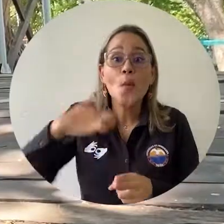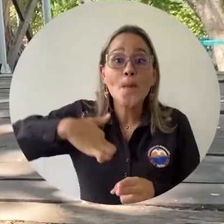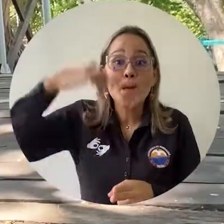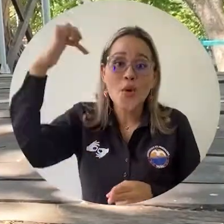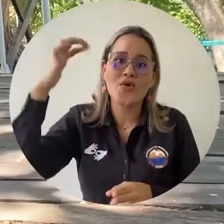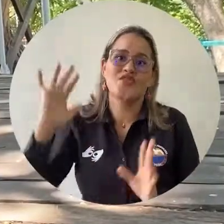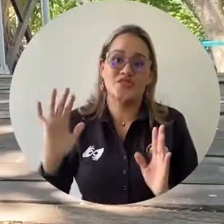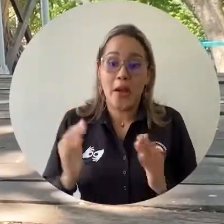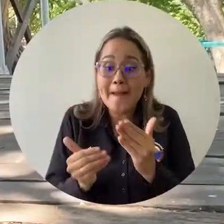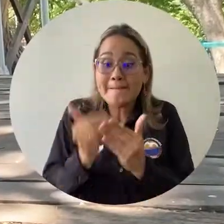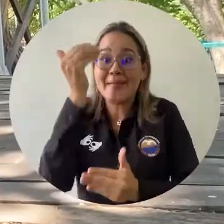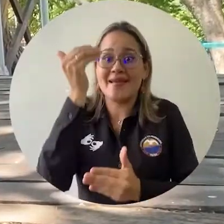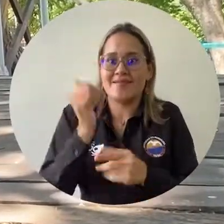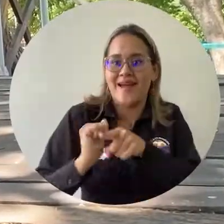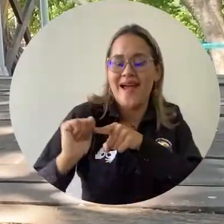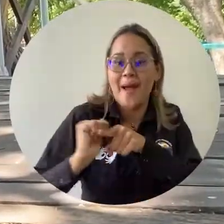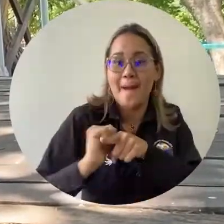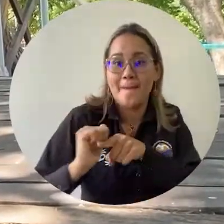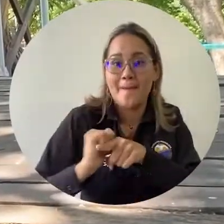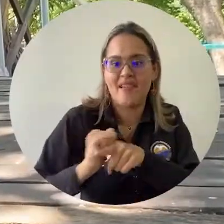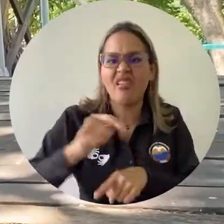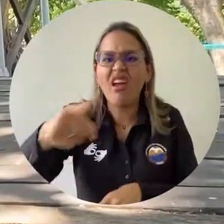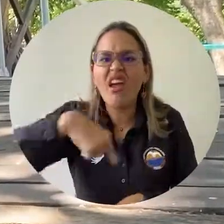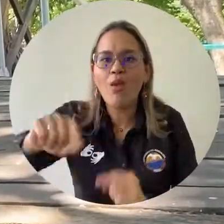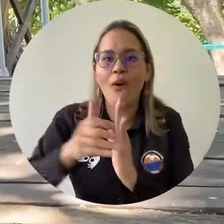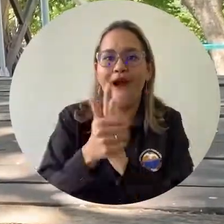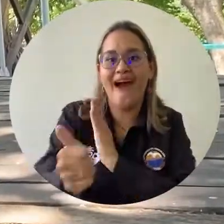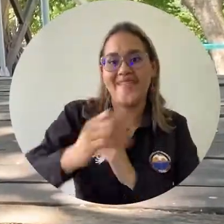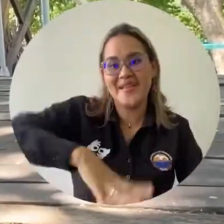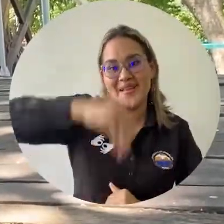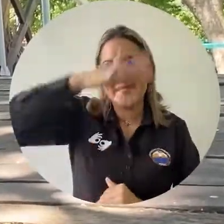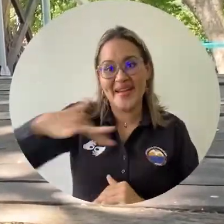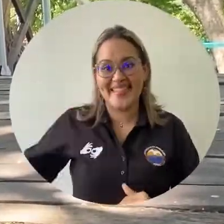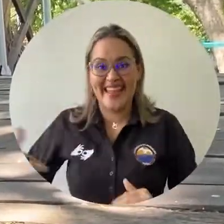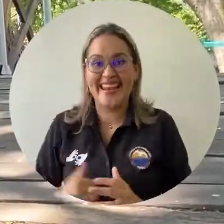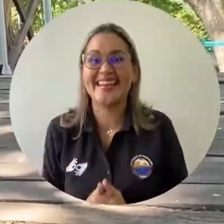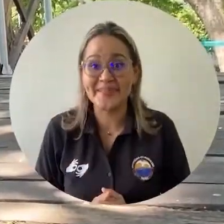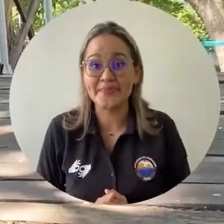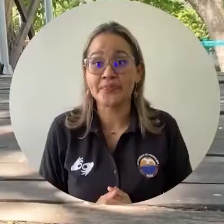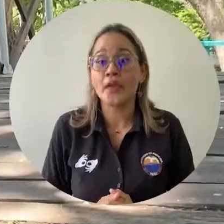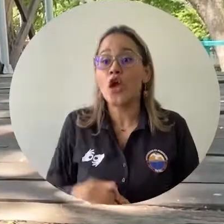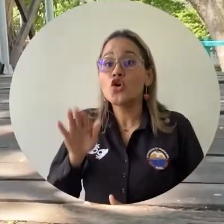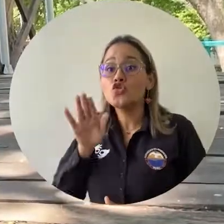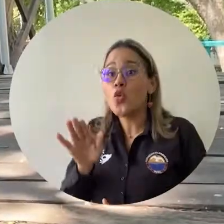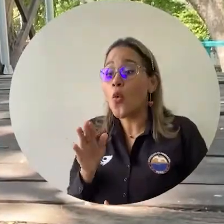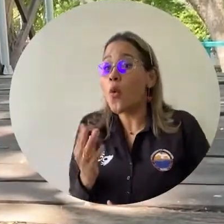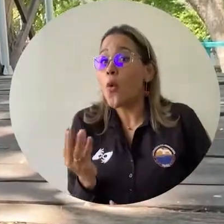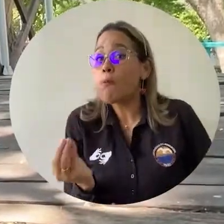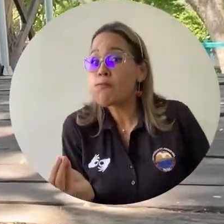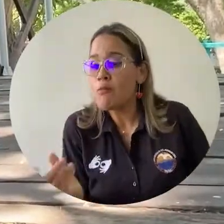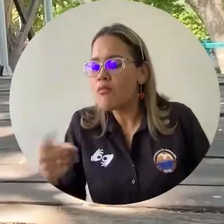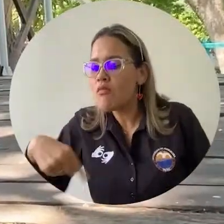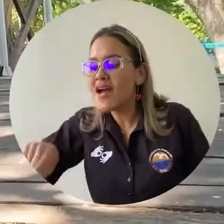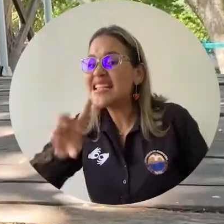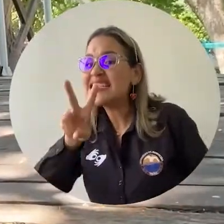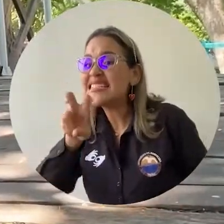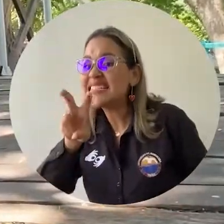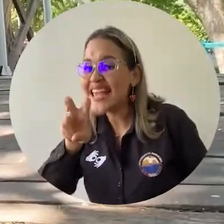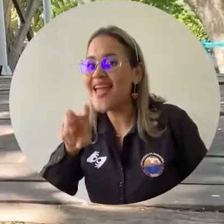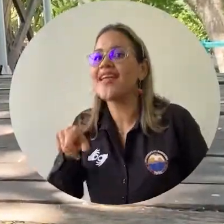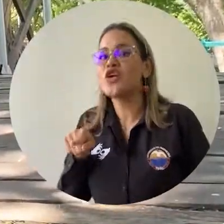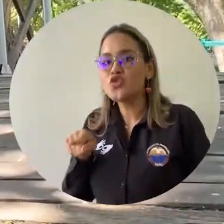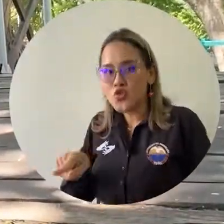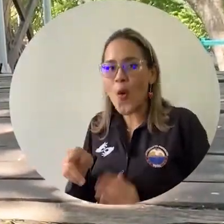encuentran a puertas de iniciar sus prácticas formativas en diferentes áreas de la psicología, de las cuales 7 hacen parte del